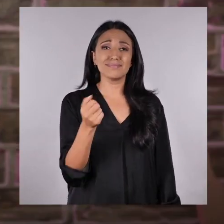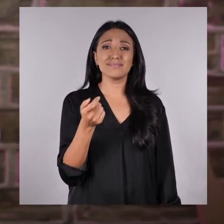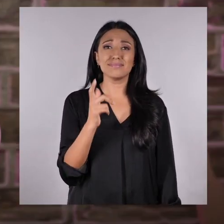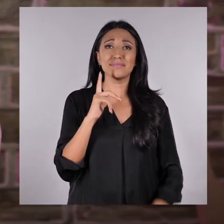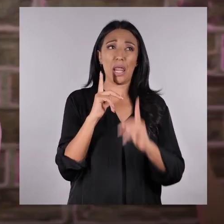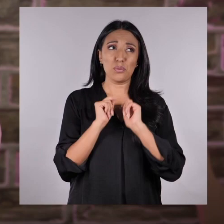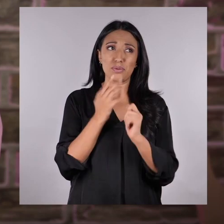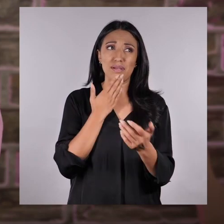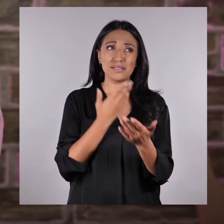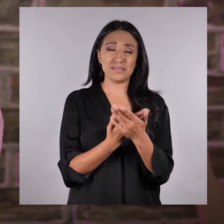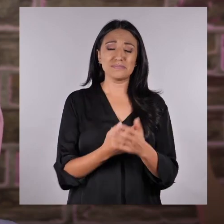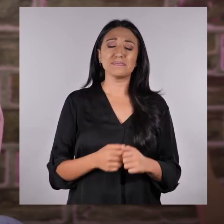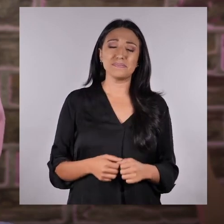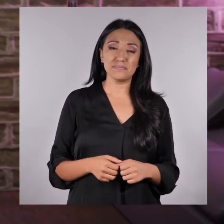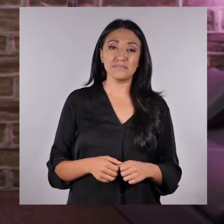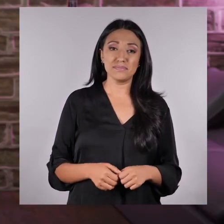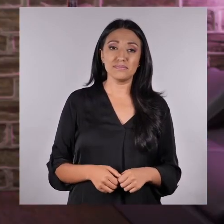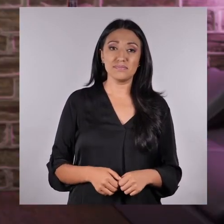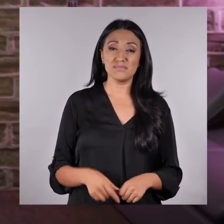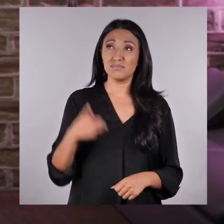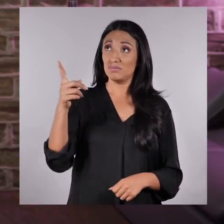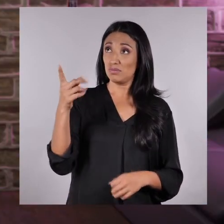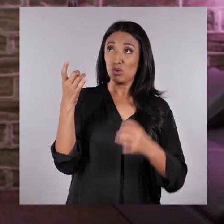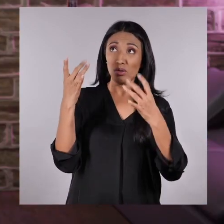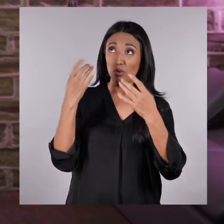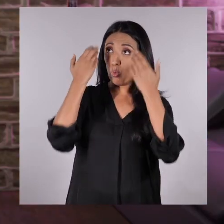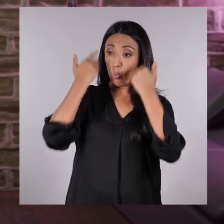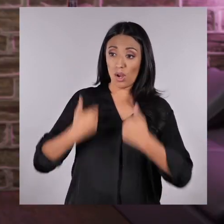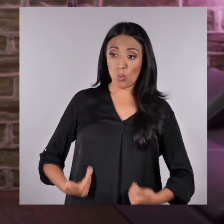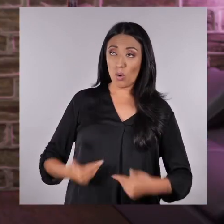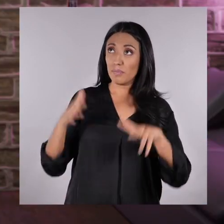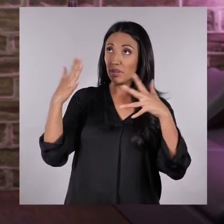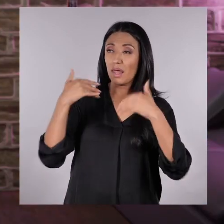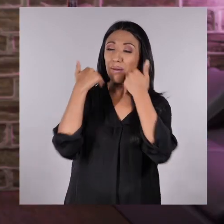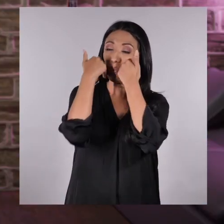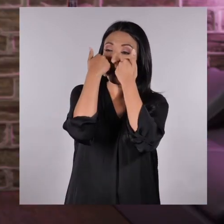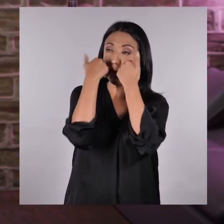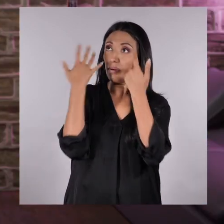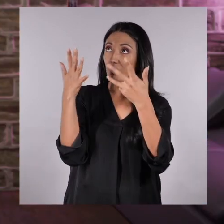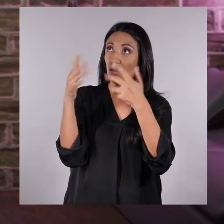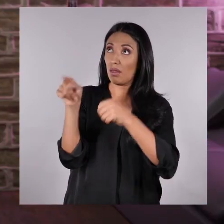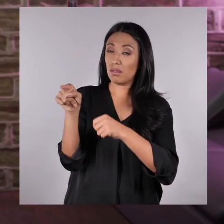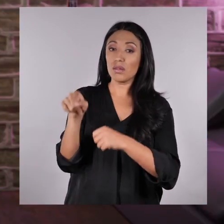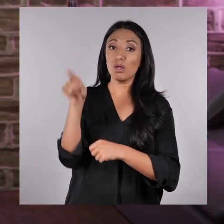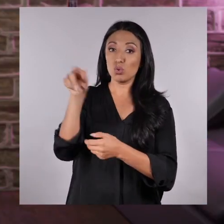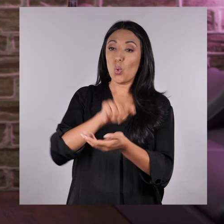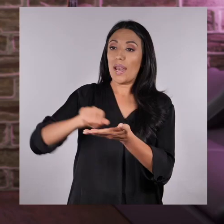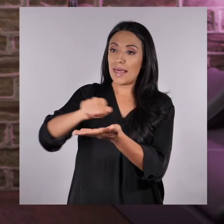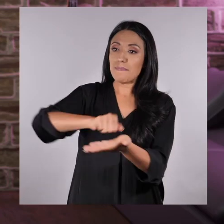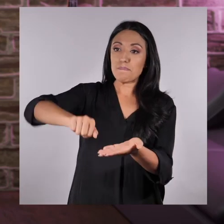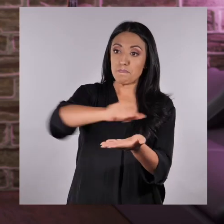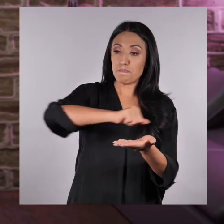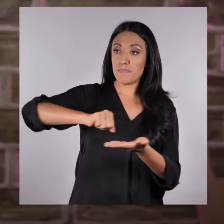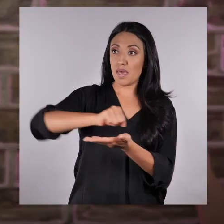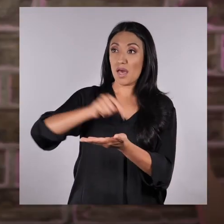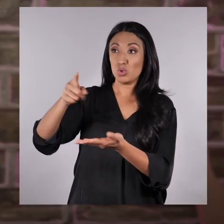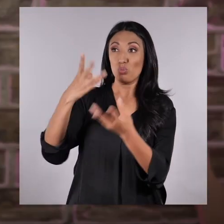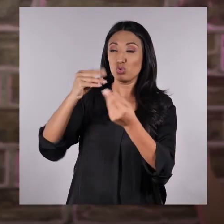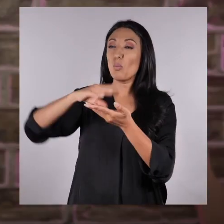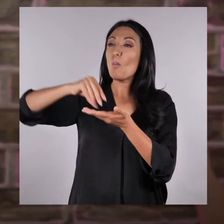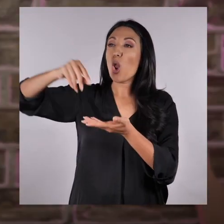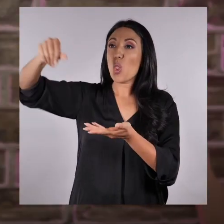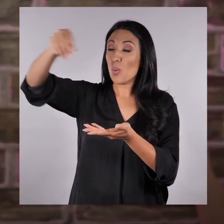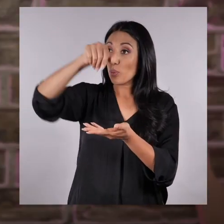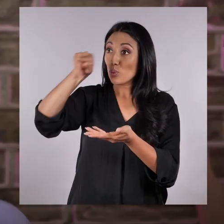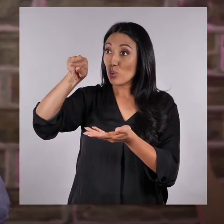¡Nick! ¡Gracias! Ya escuché que no te duele el cuerpo ni tienes nada de fiebre. ¿Estuviste limpiando un lugar en el que